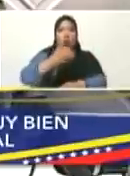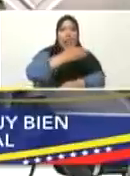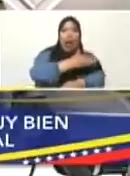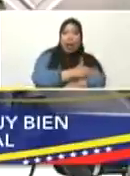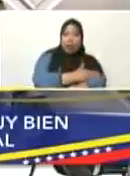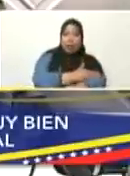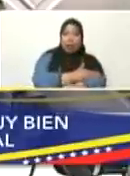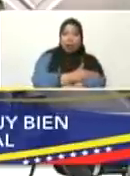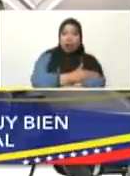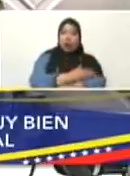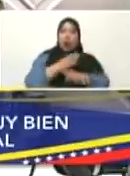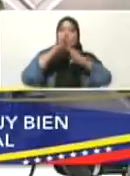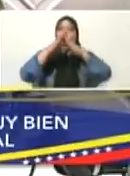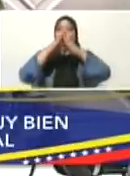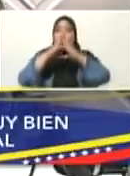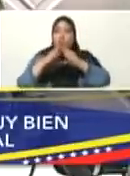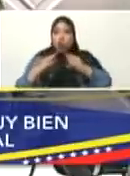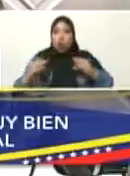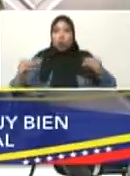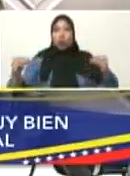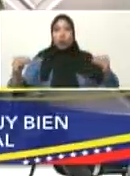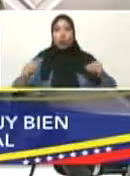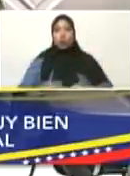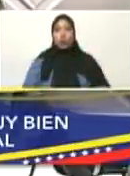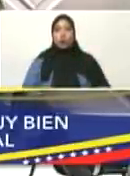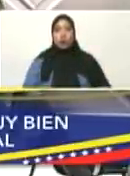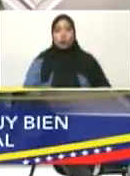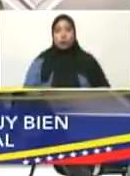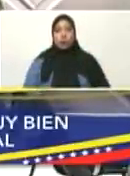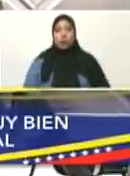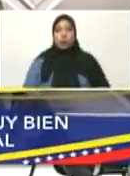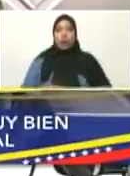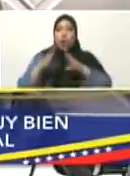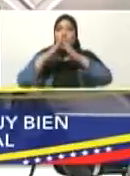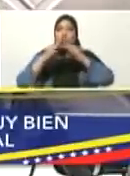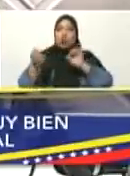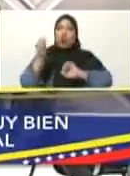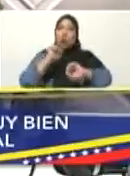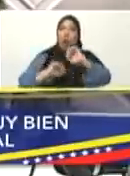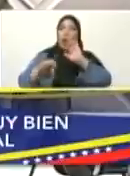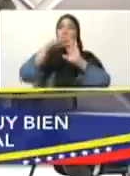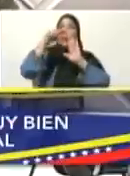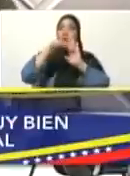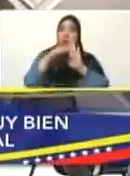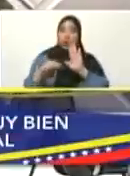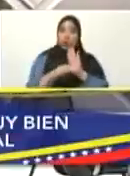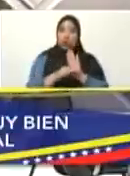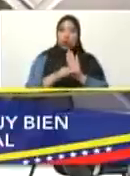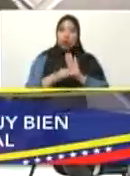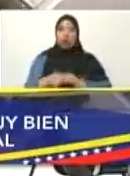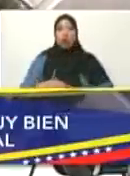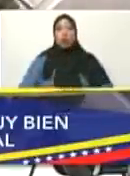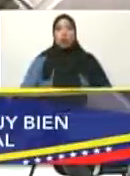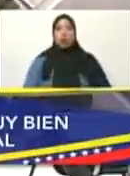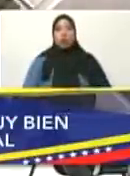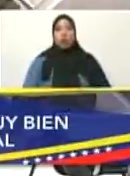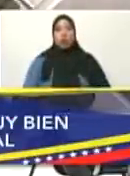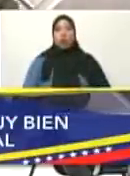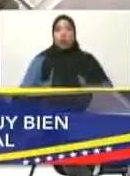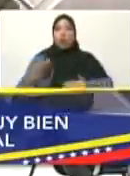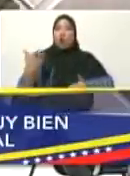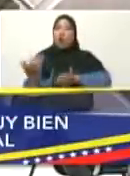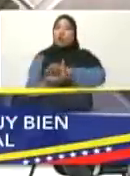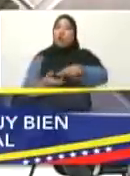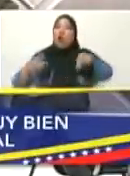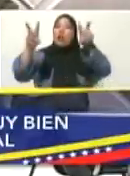Todos los estudios, todas las proyecciones, dicen que este es un fenómeno